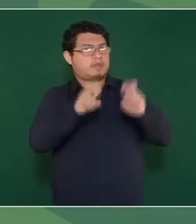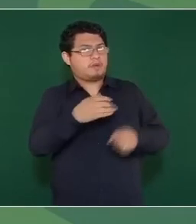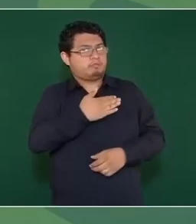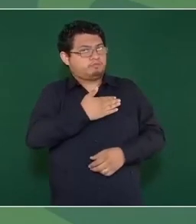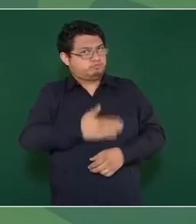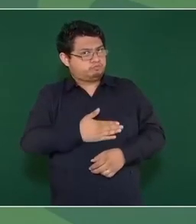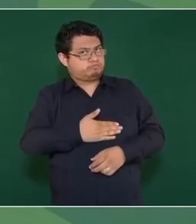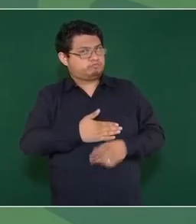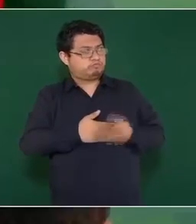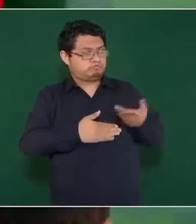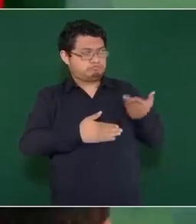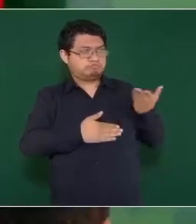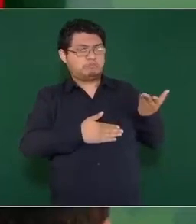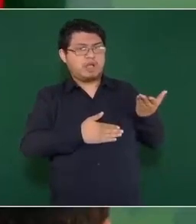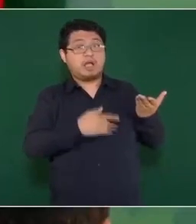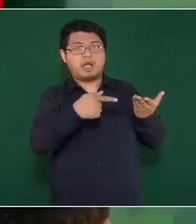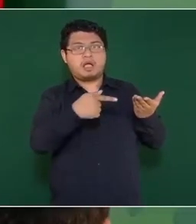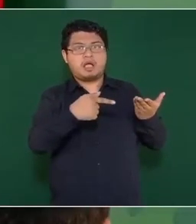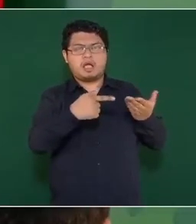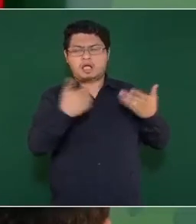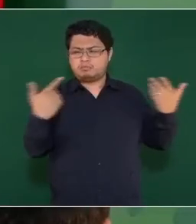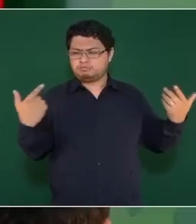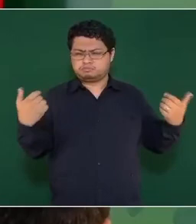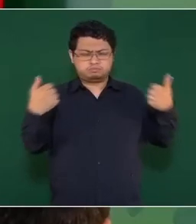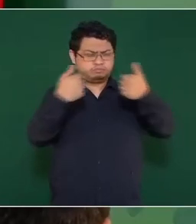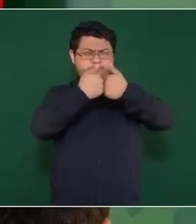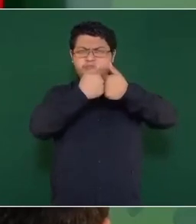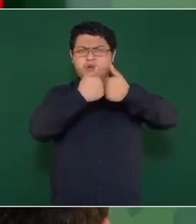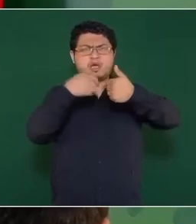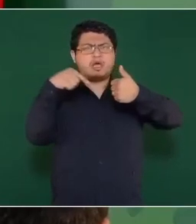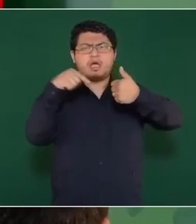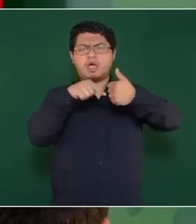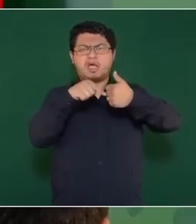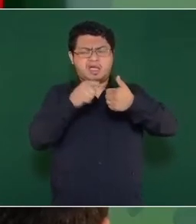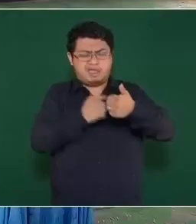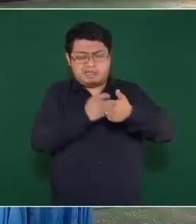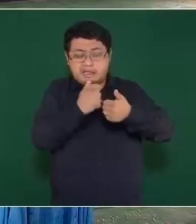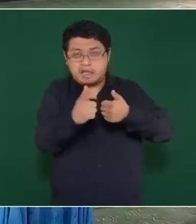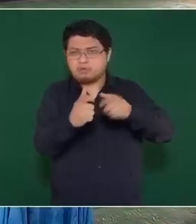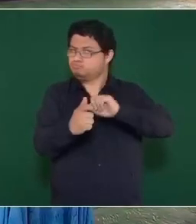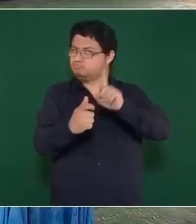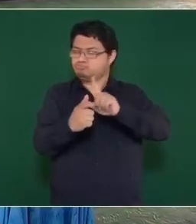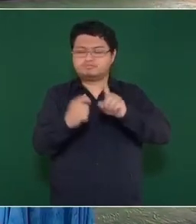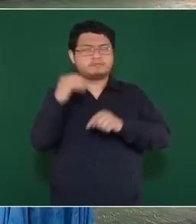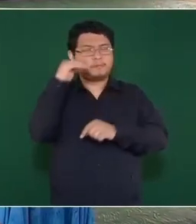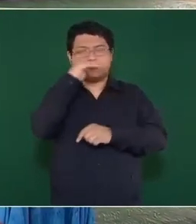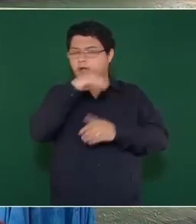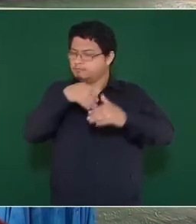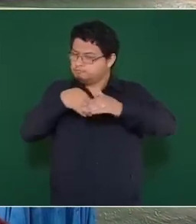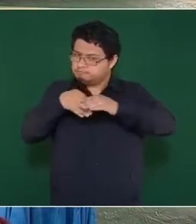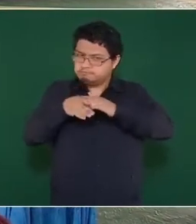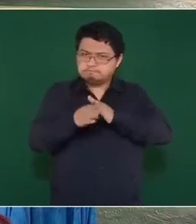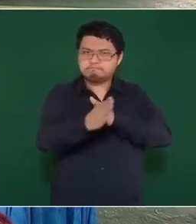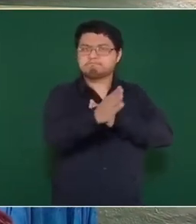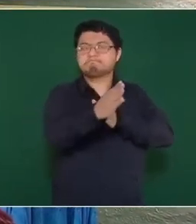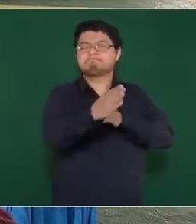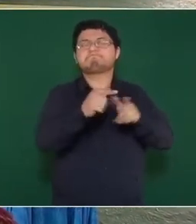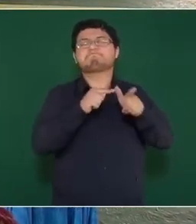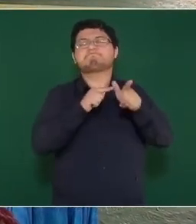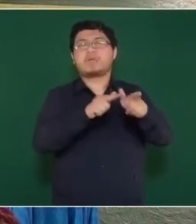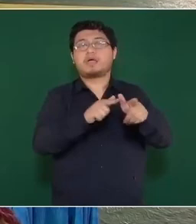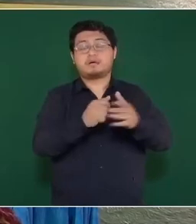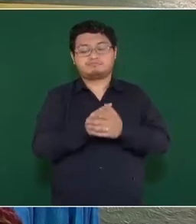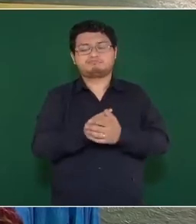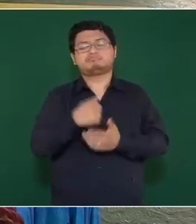ya no pagan en la caseta de Atasta para llegar a sus casas. Entonces, esto creo que valdría la pena decirlo.